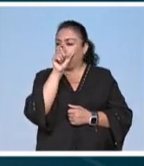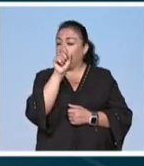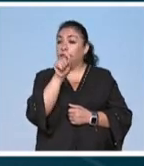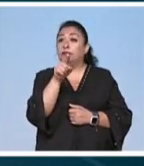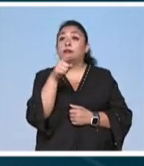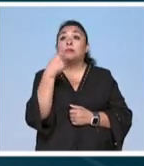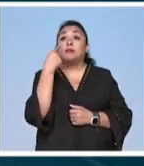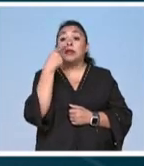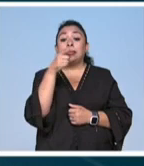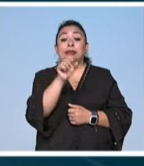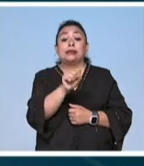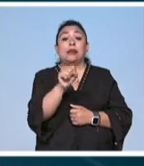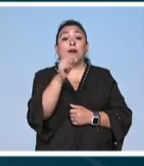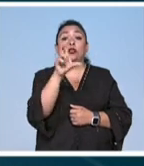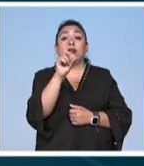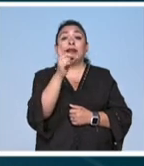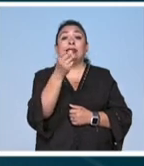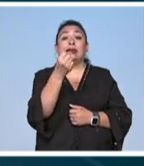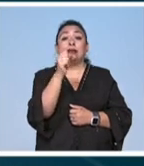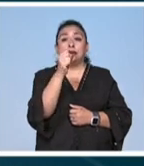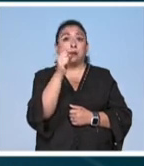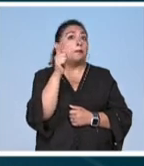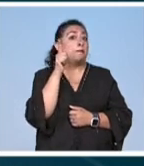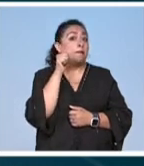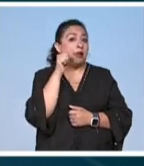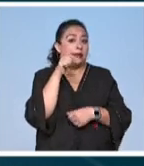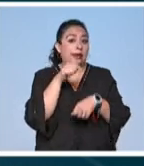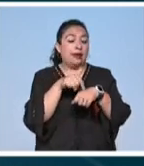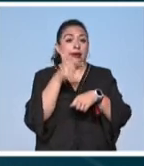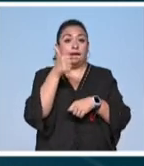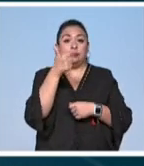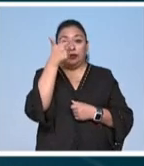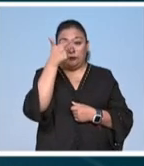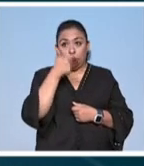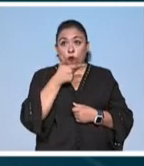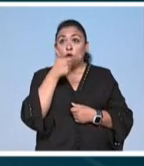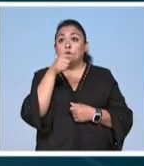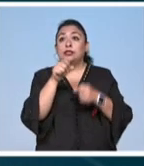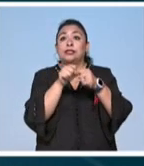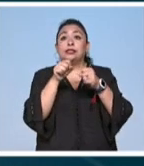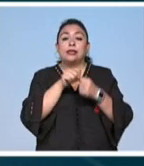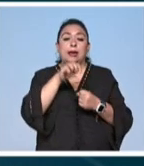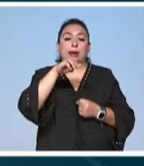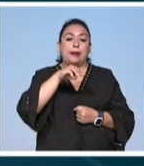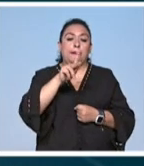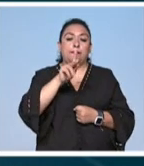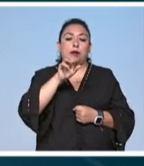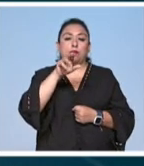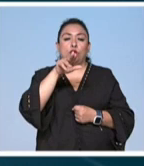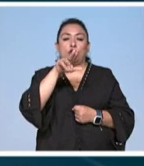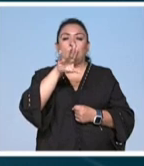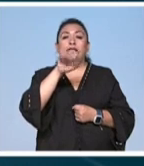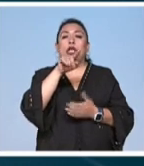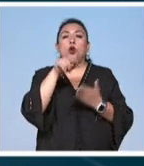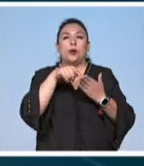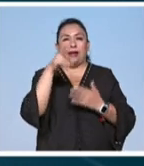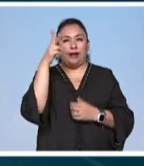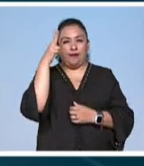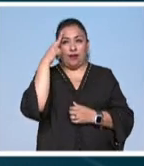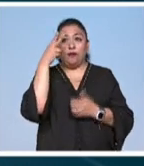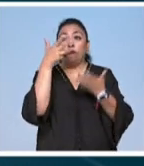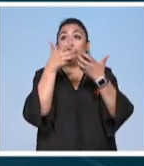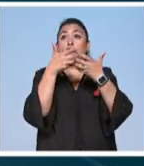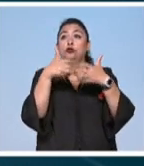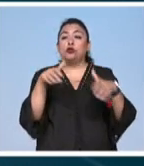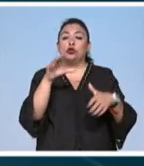no se pierdan este sábado 30 de septiembre es decir mañana a las 7 de la noche en la sala manuel m ponce del palacio de bellas artes la